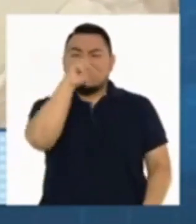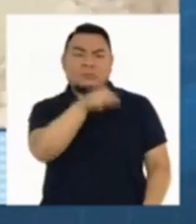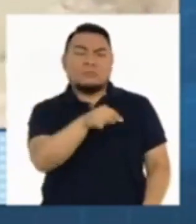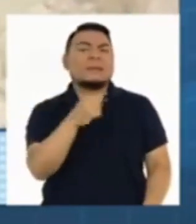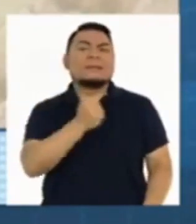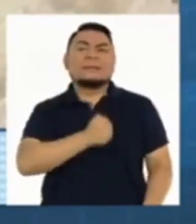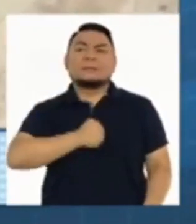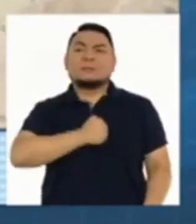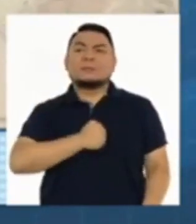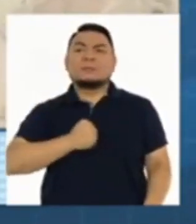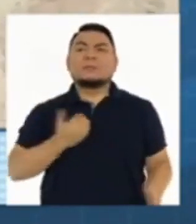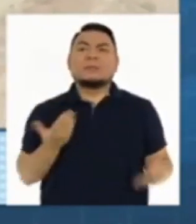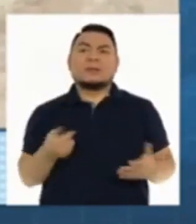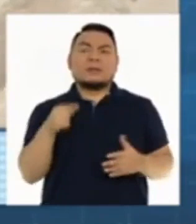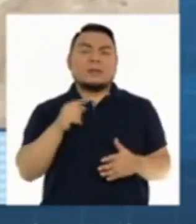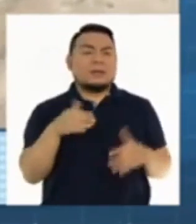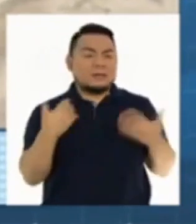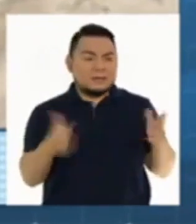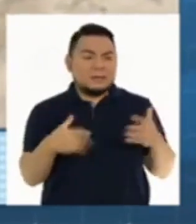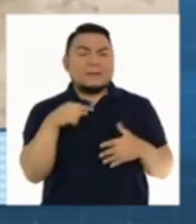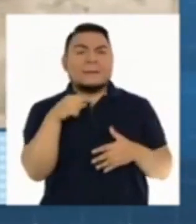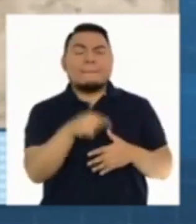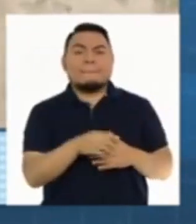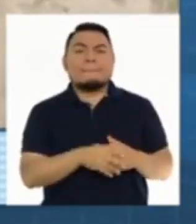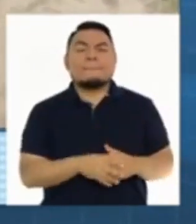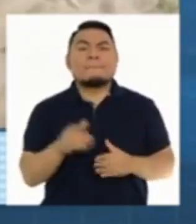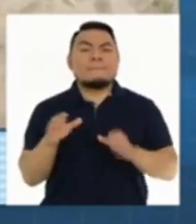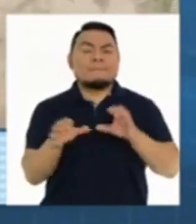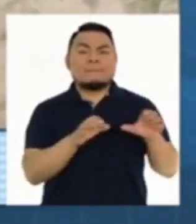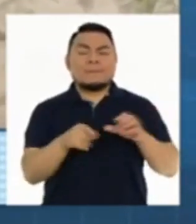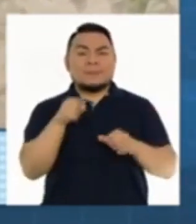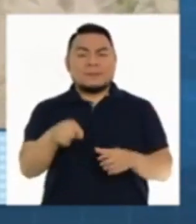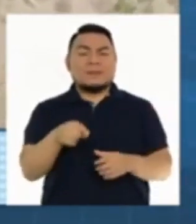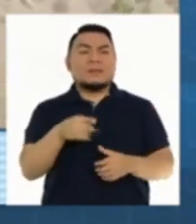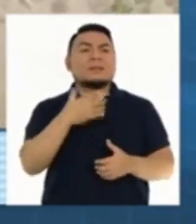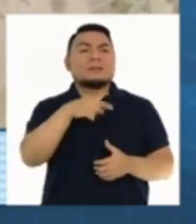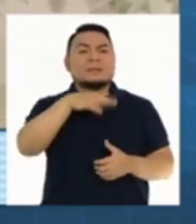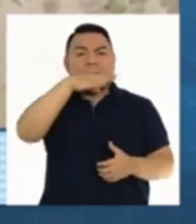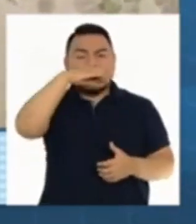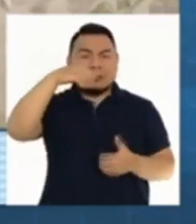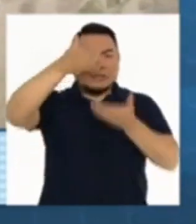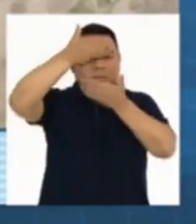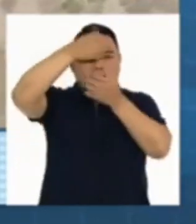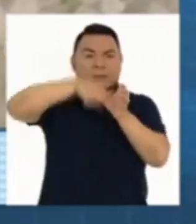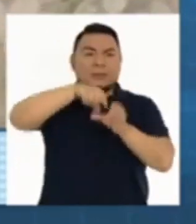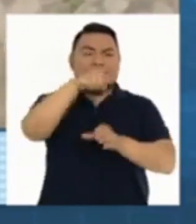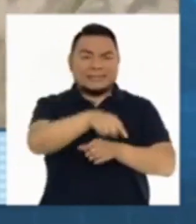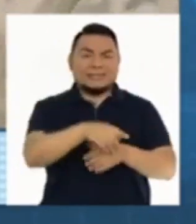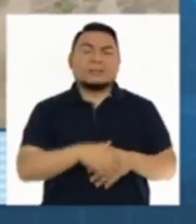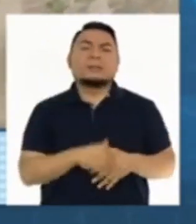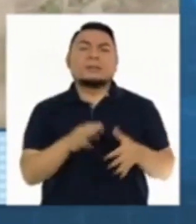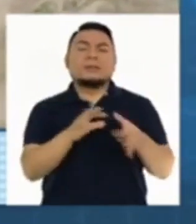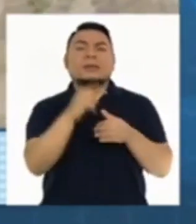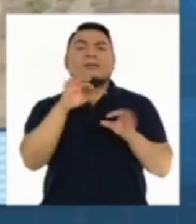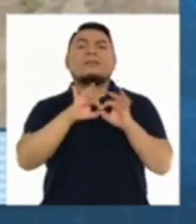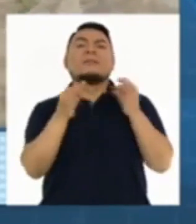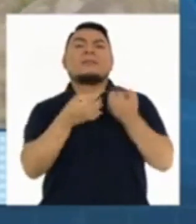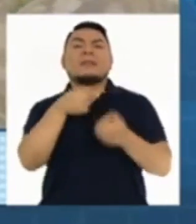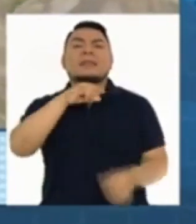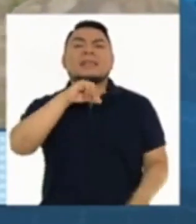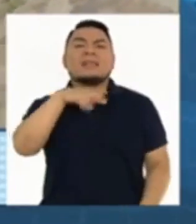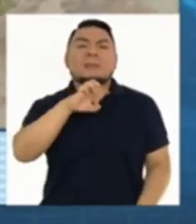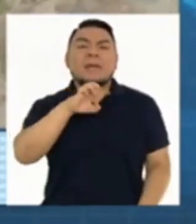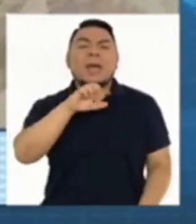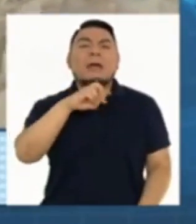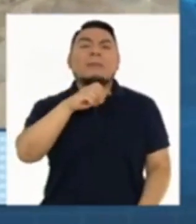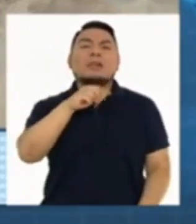lamentablemente donde ha estado en actividad estos narcoterroristas, la familia Kispe Palomino, en los